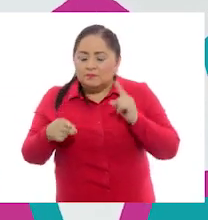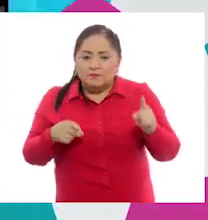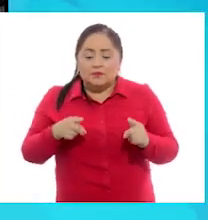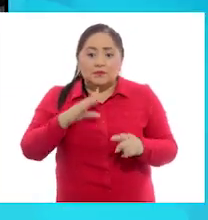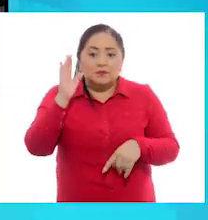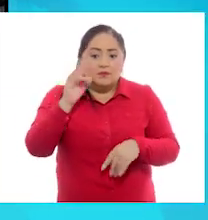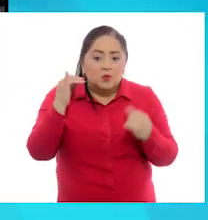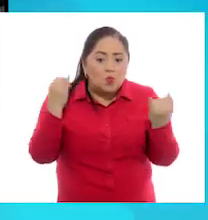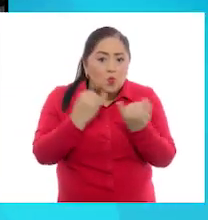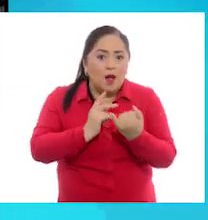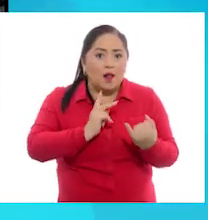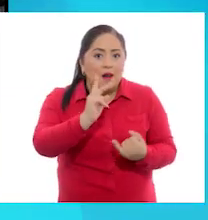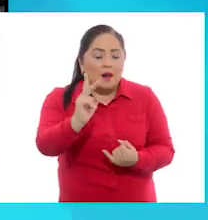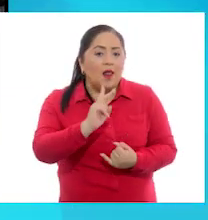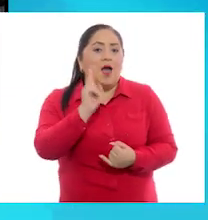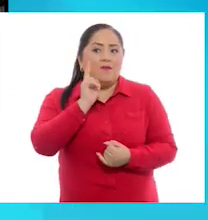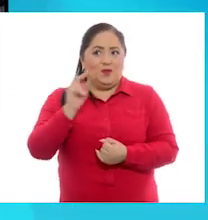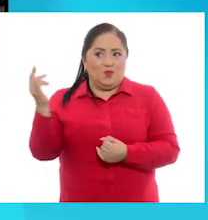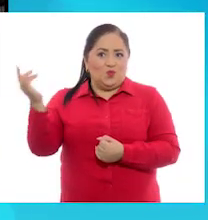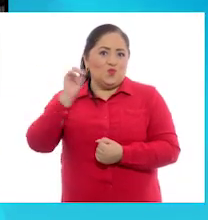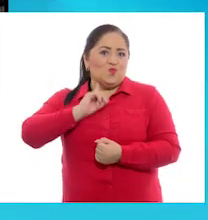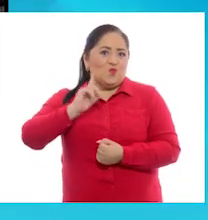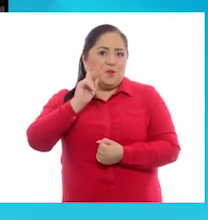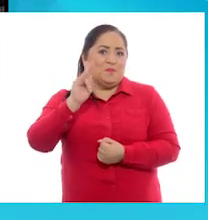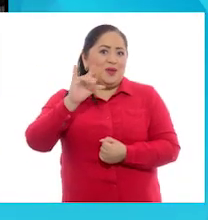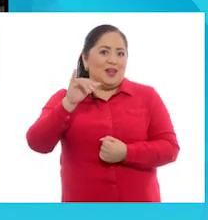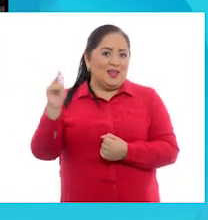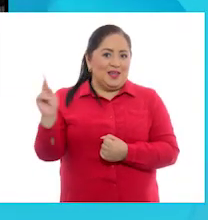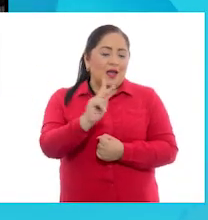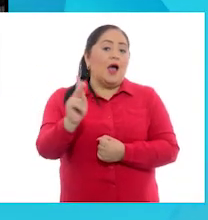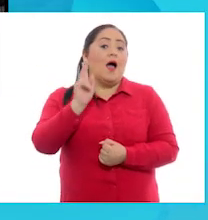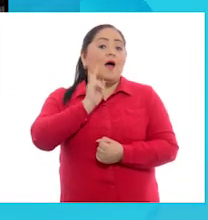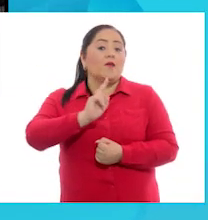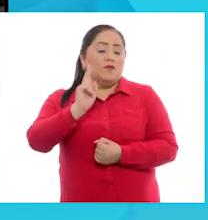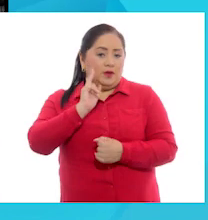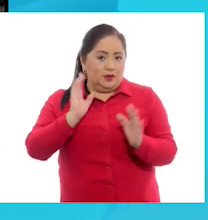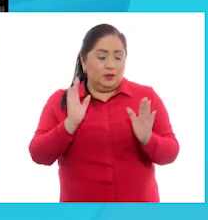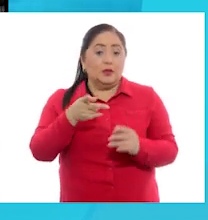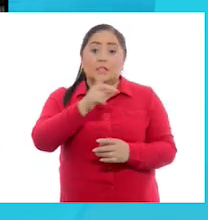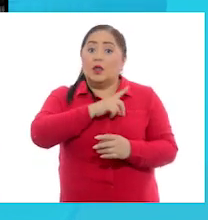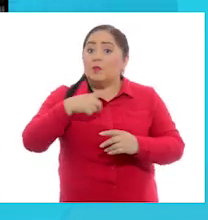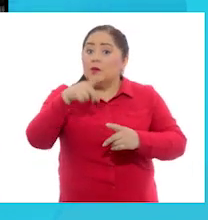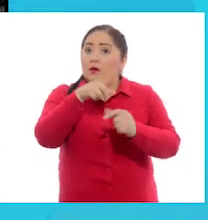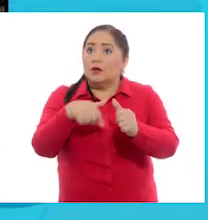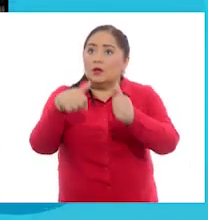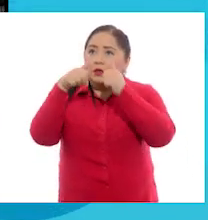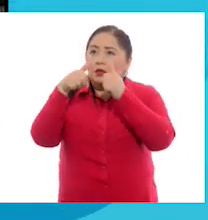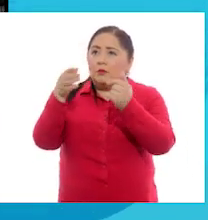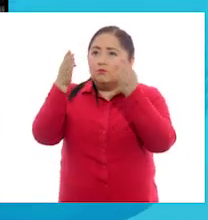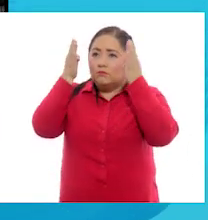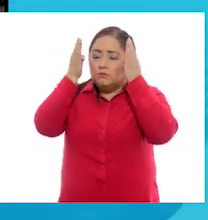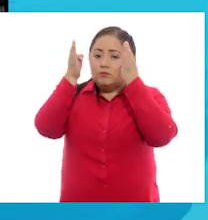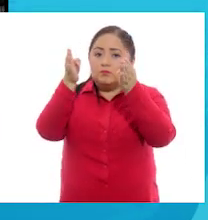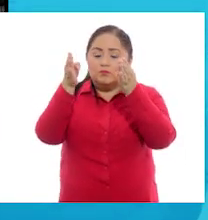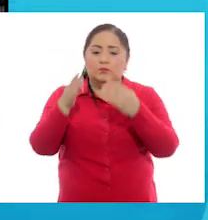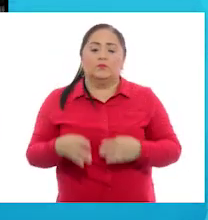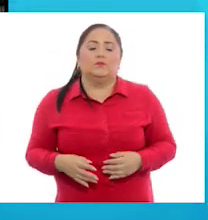les quedó igual que el que va a dibujar Pili. Para eso, tienen que poner mucha atención y concentrarse.